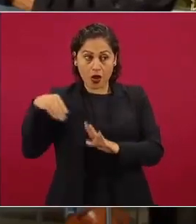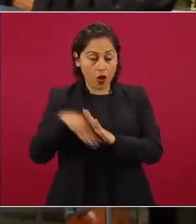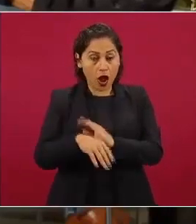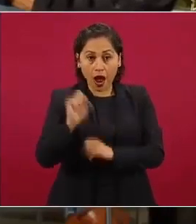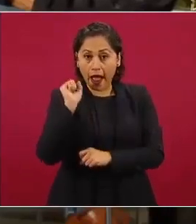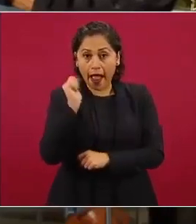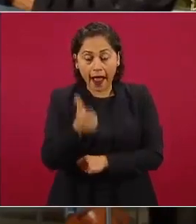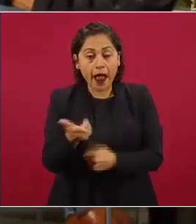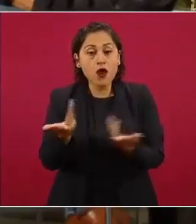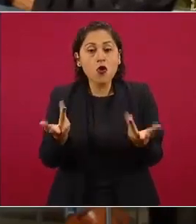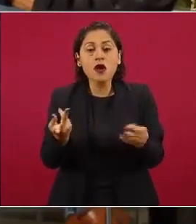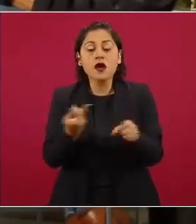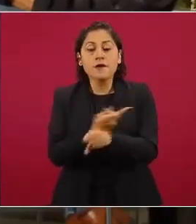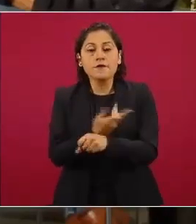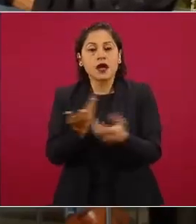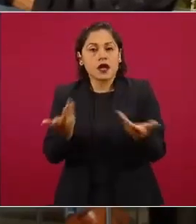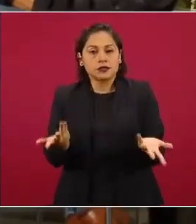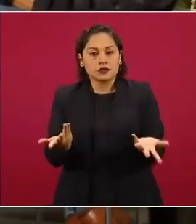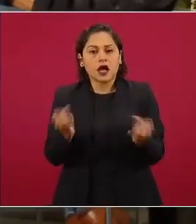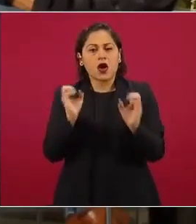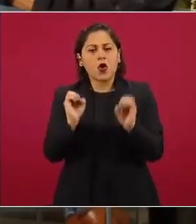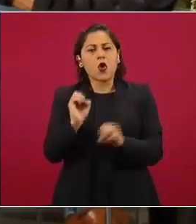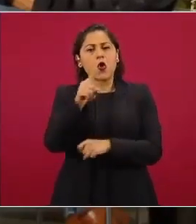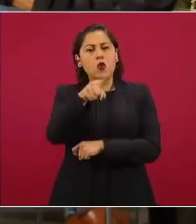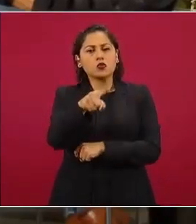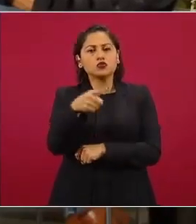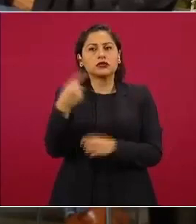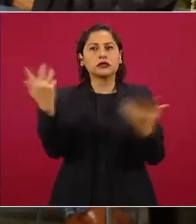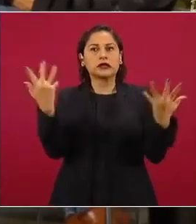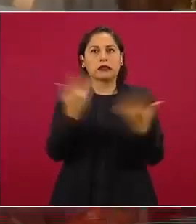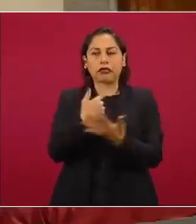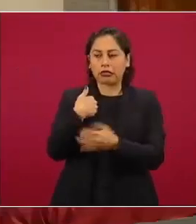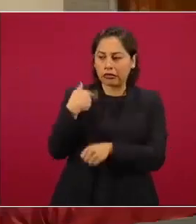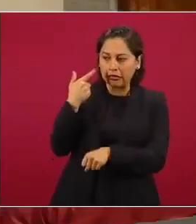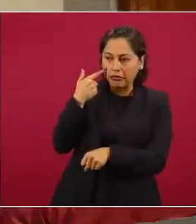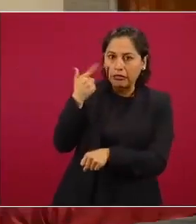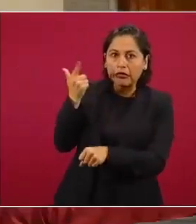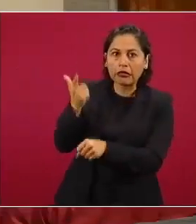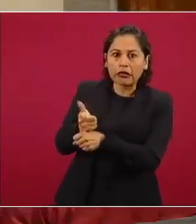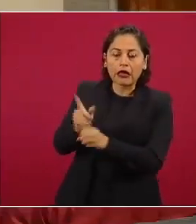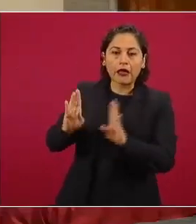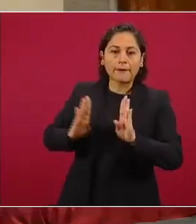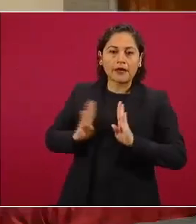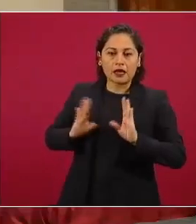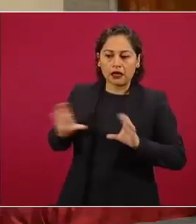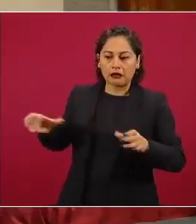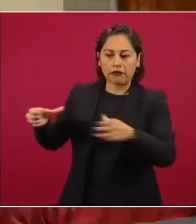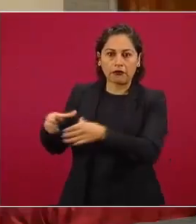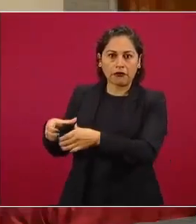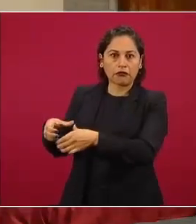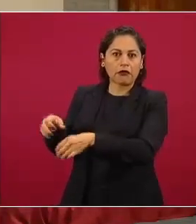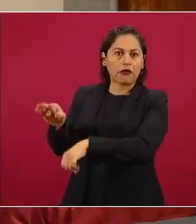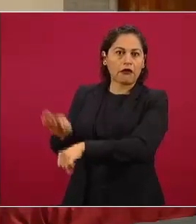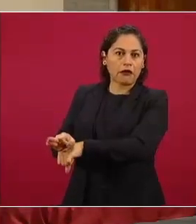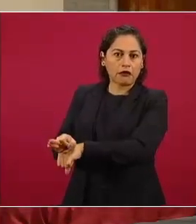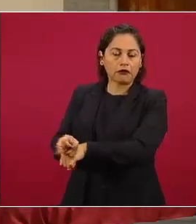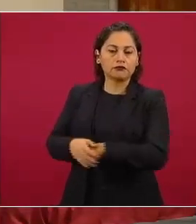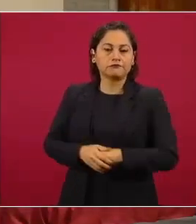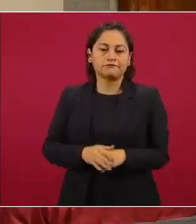en que no se mine la figura del ejército yo estoy interesado en que